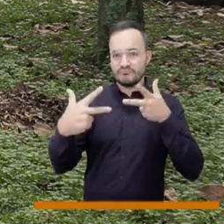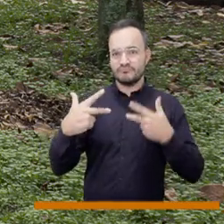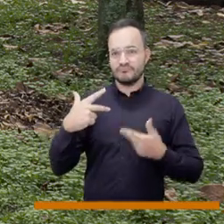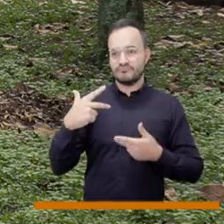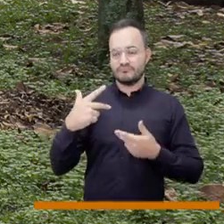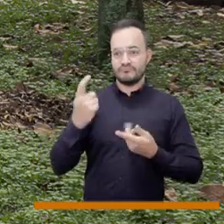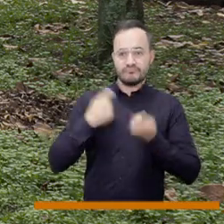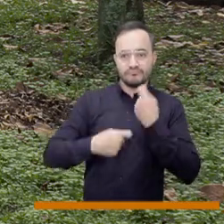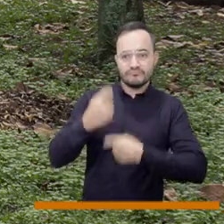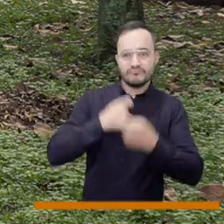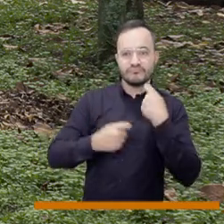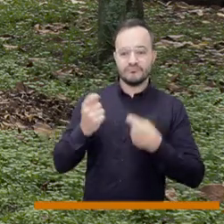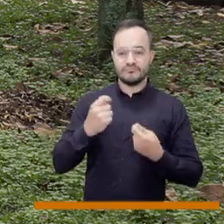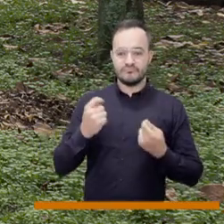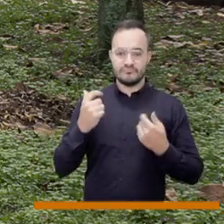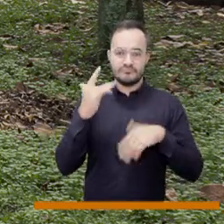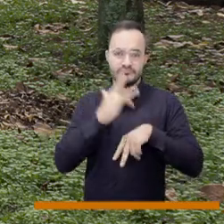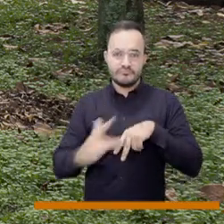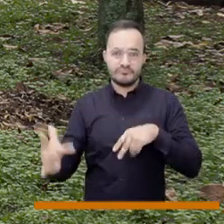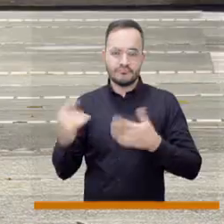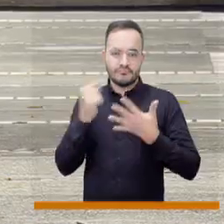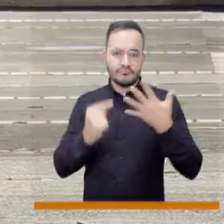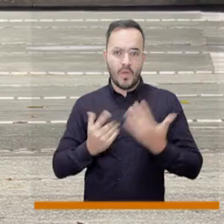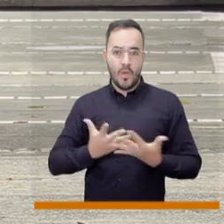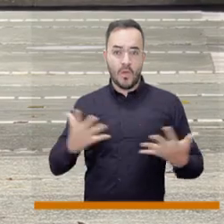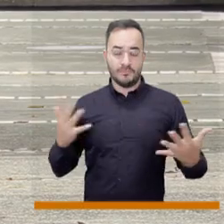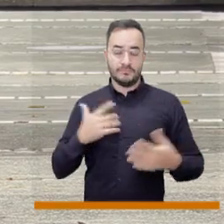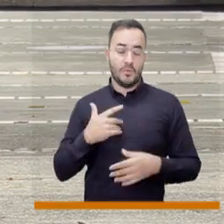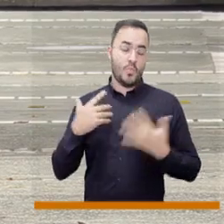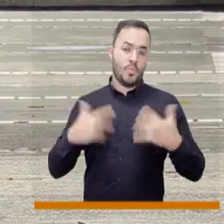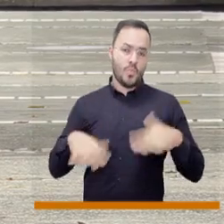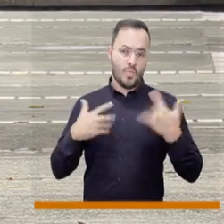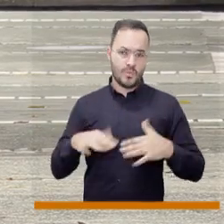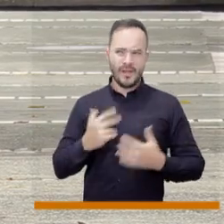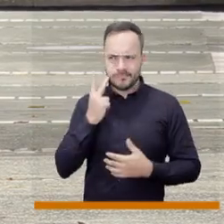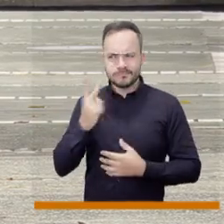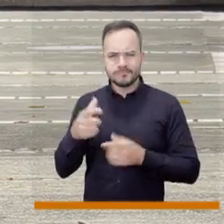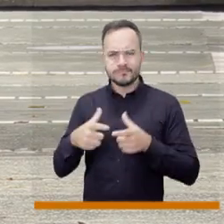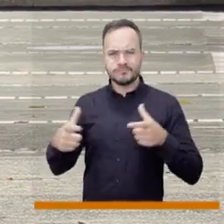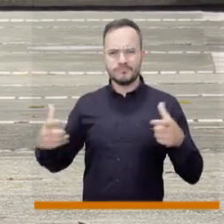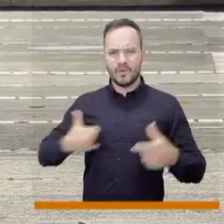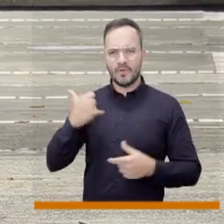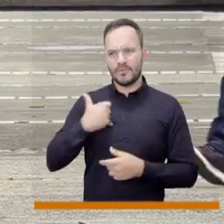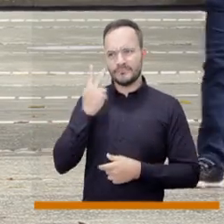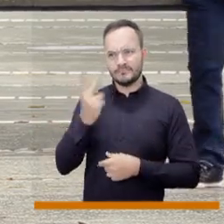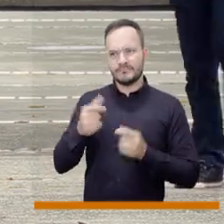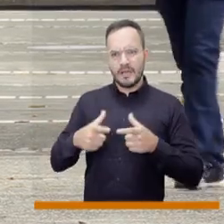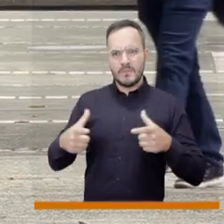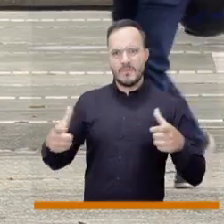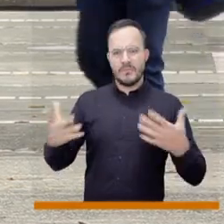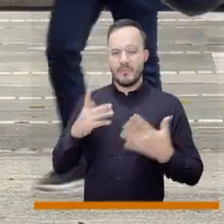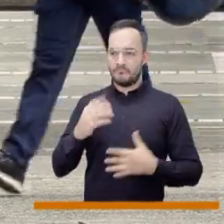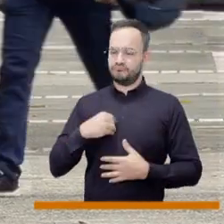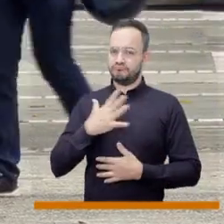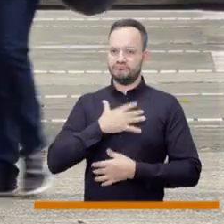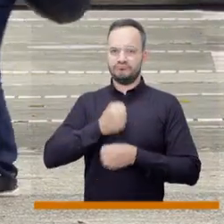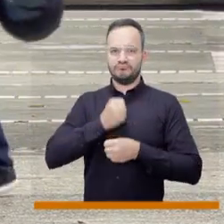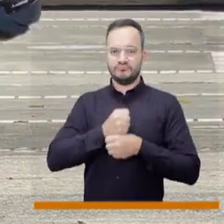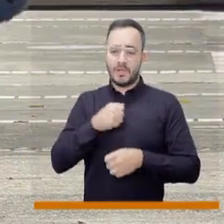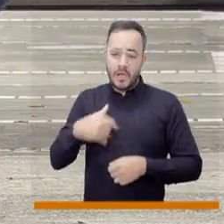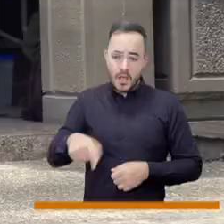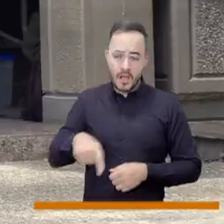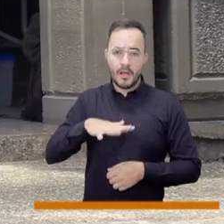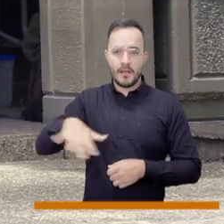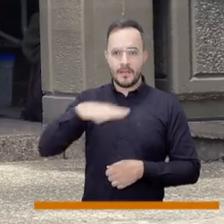de una ciudadanía, digamos, cada vez más grande, porque en Colombia la población joven está creciendo, que no está en unas condiciones